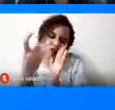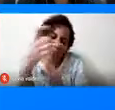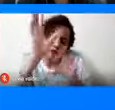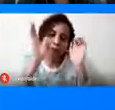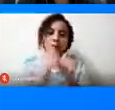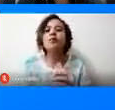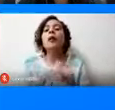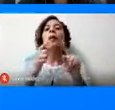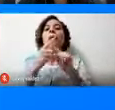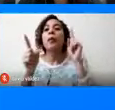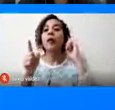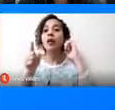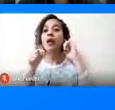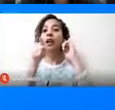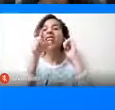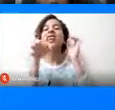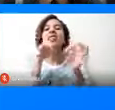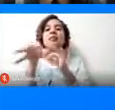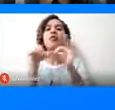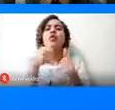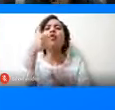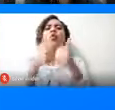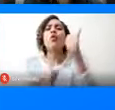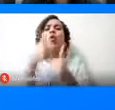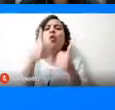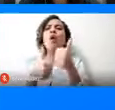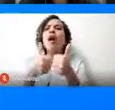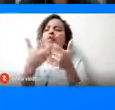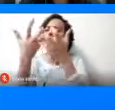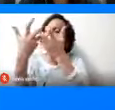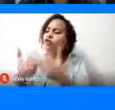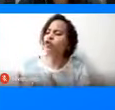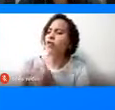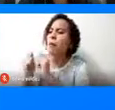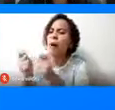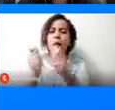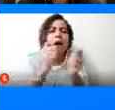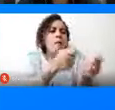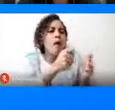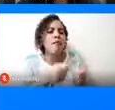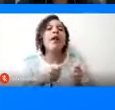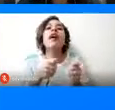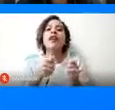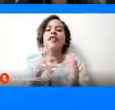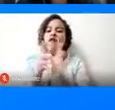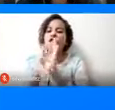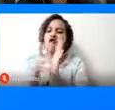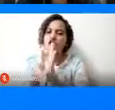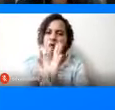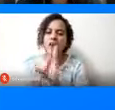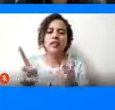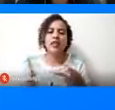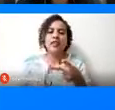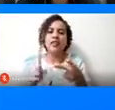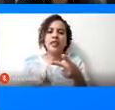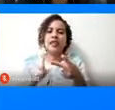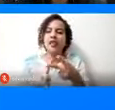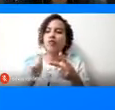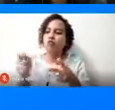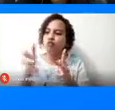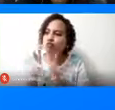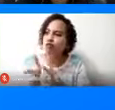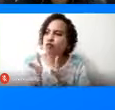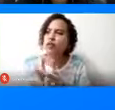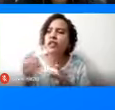¿qué explica cuáles son las tareas en cuanto a la información, las tareas de